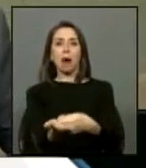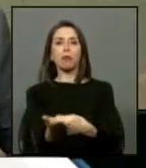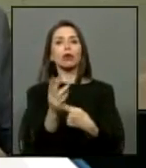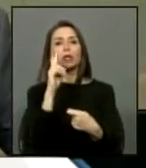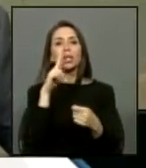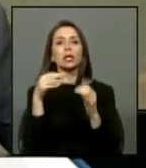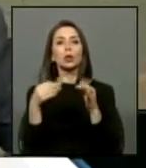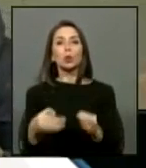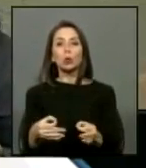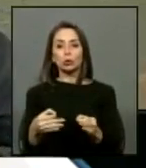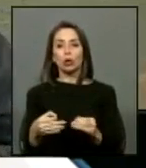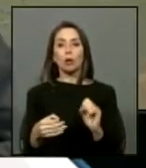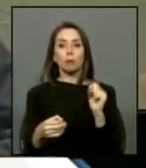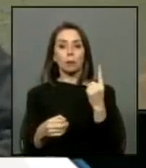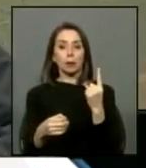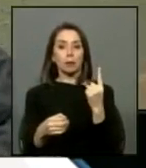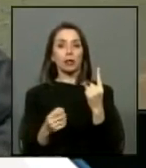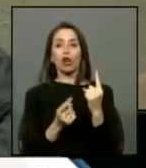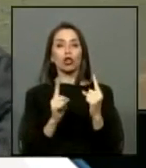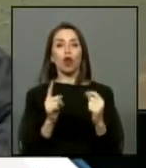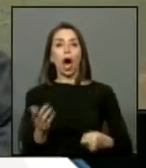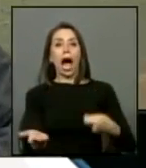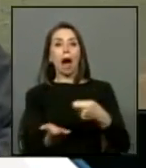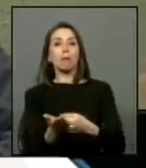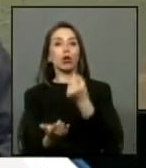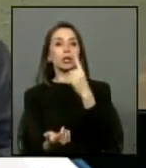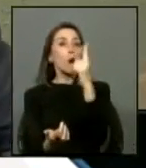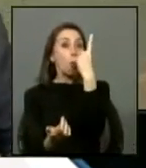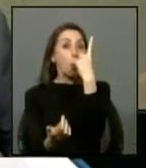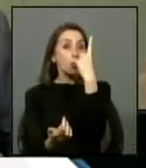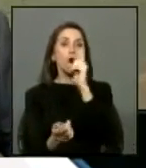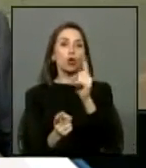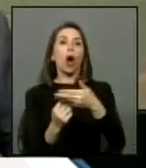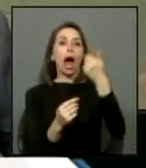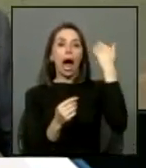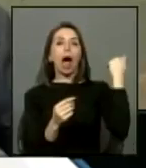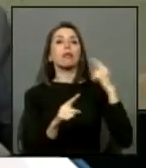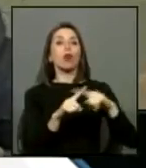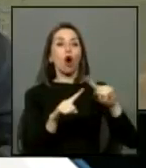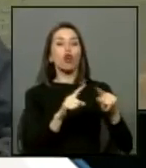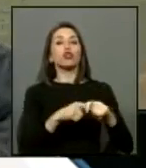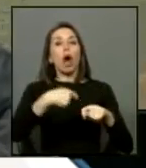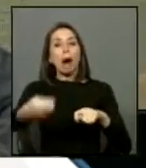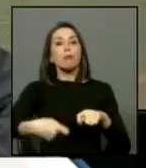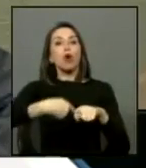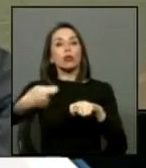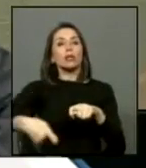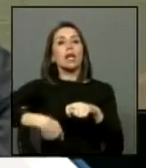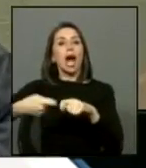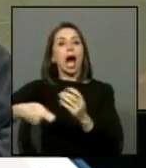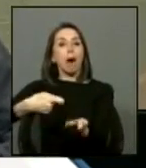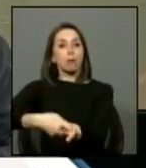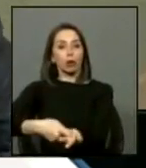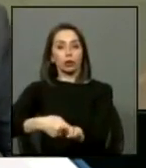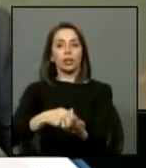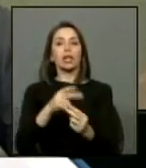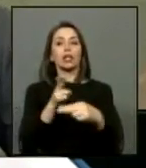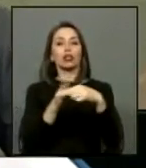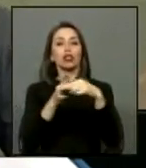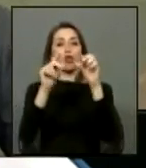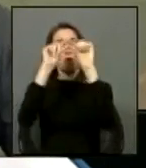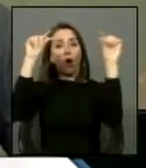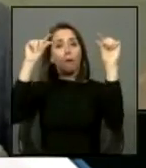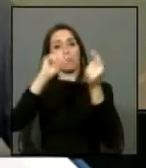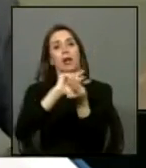injusto primero porque no es un aporte único porque ya no ha habido otros aportes por lo tanto yo quiero entrar a cambiarle el nombre